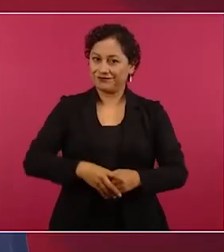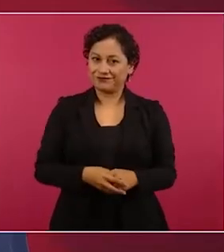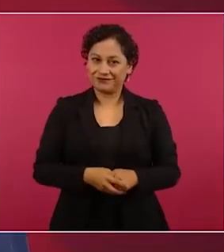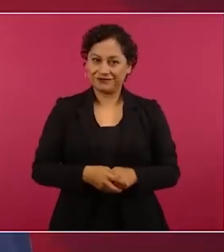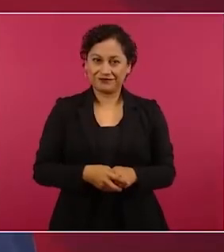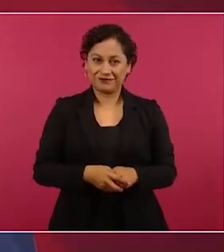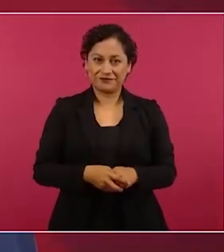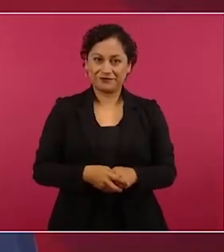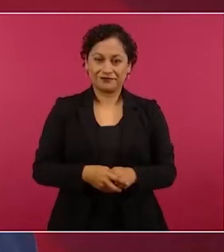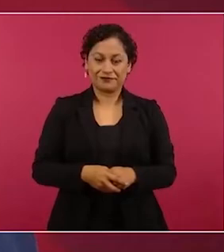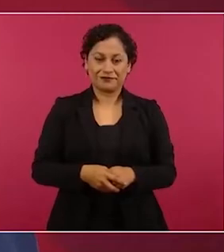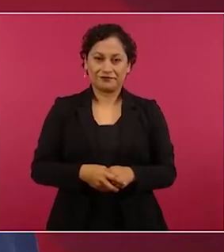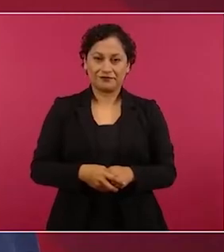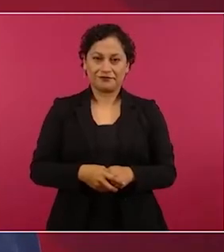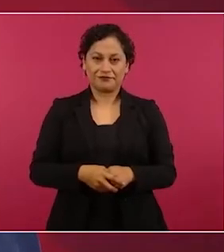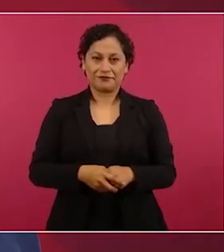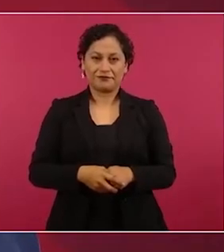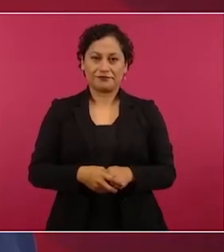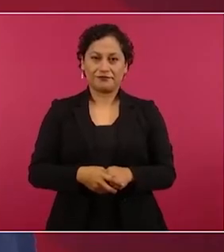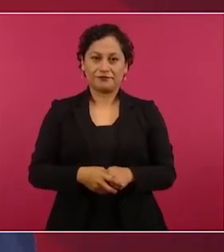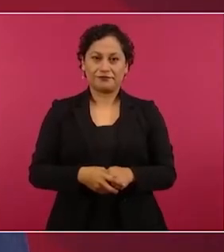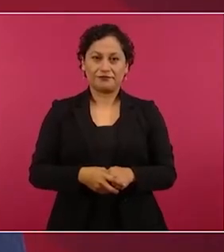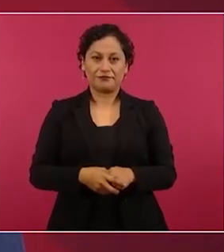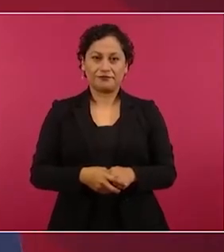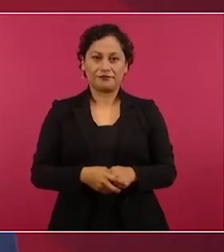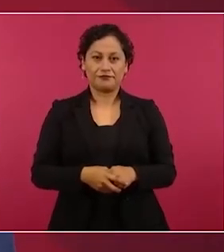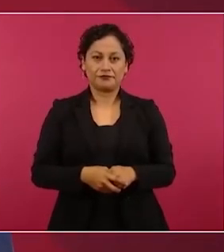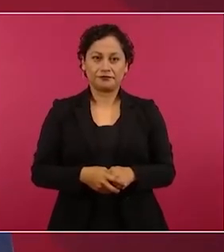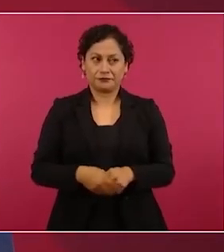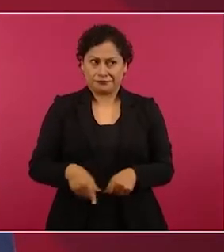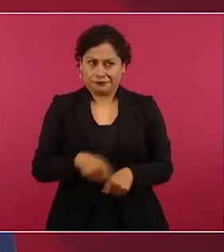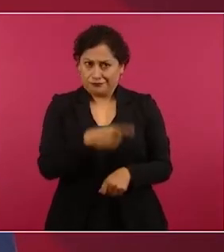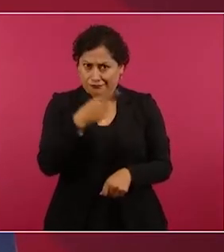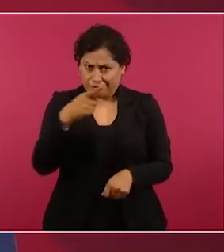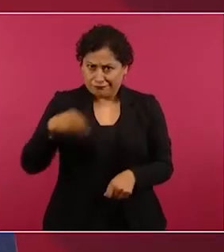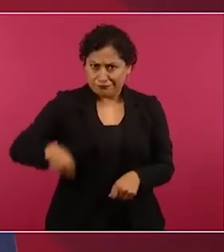Y si son responsables